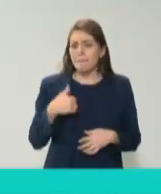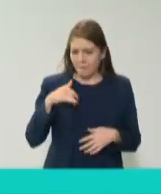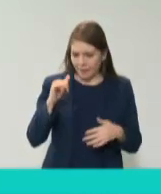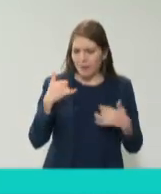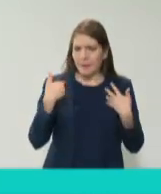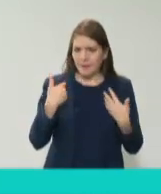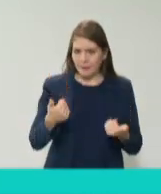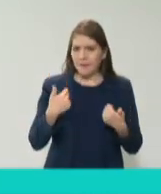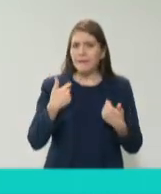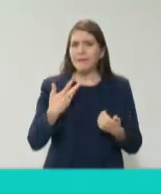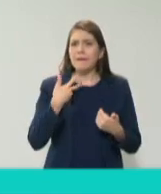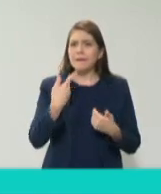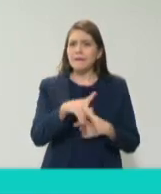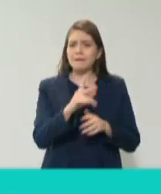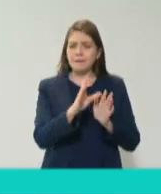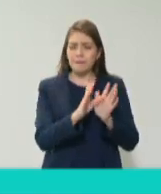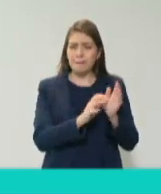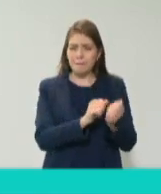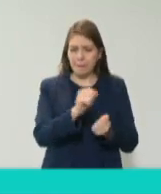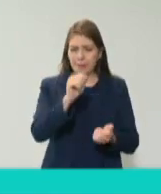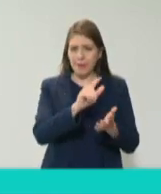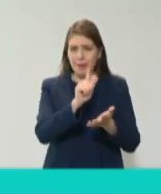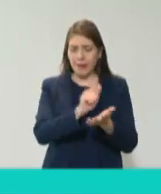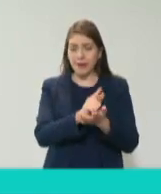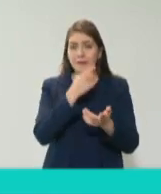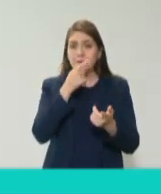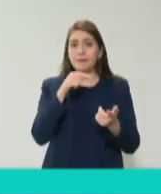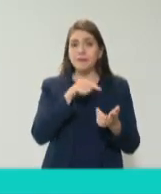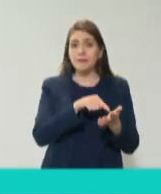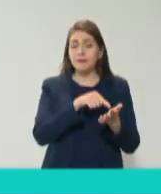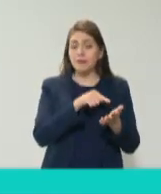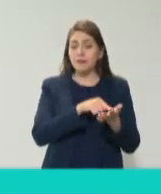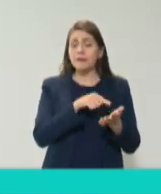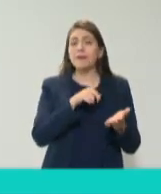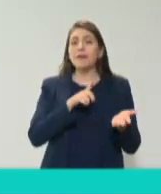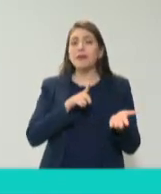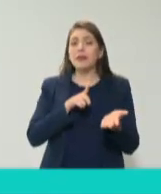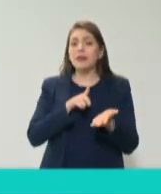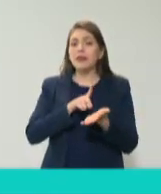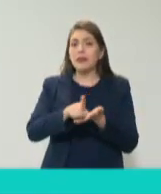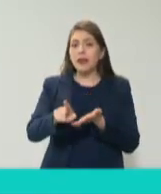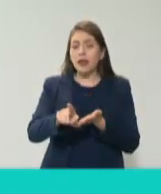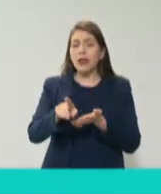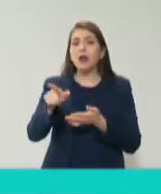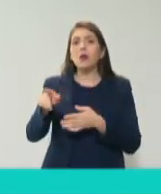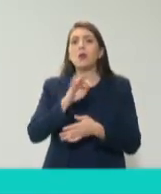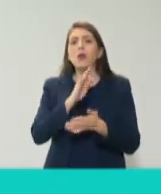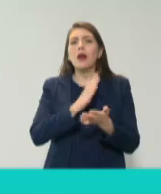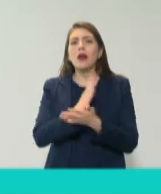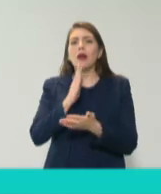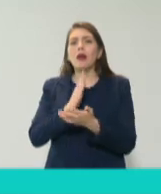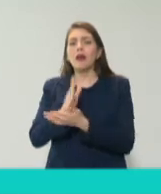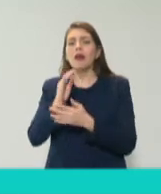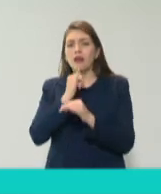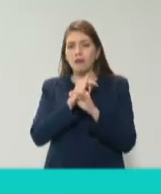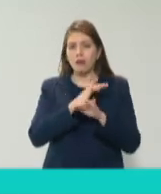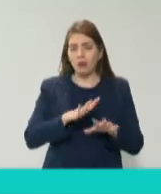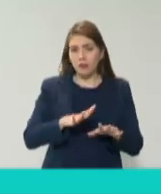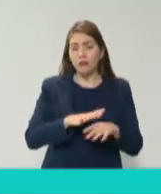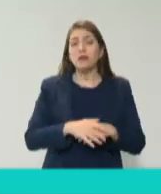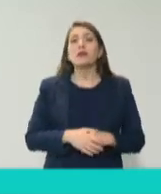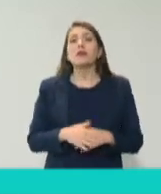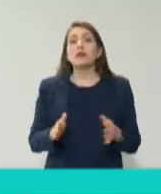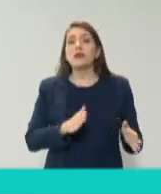dispuesta en la constitución y en las leyes de un derecho a acceder a la información y por el otro lado una